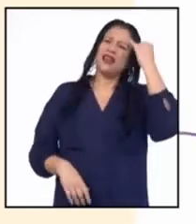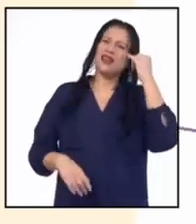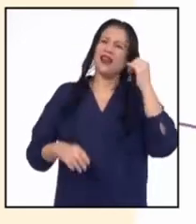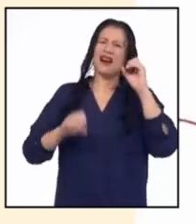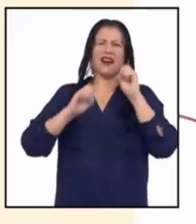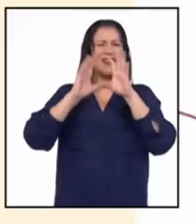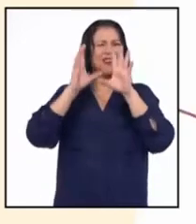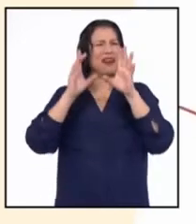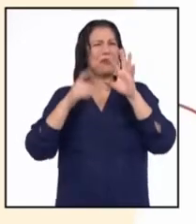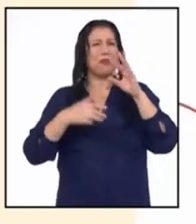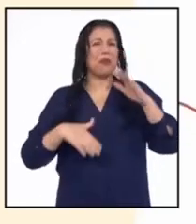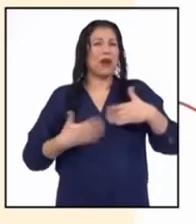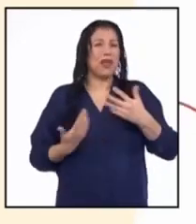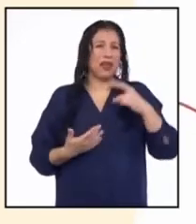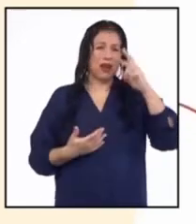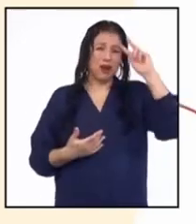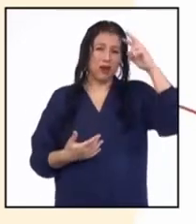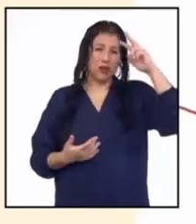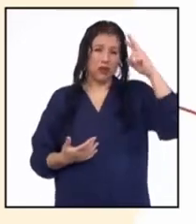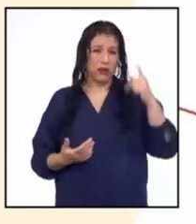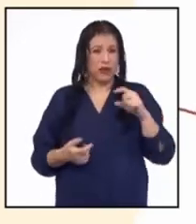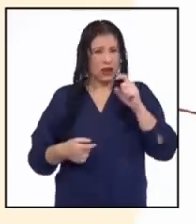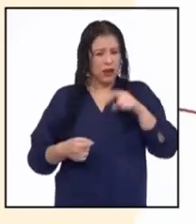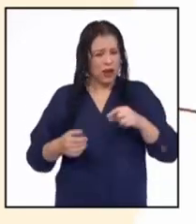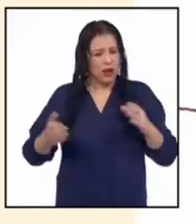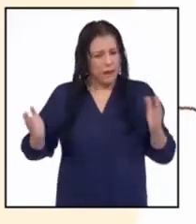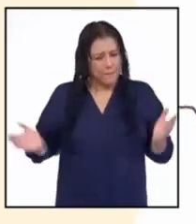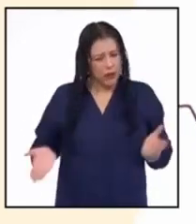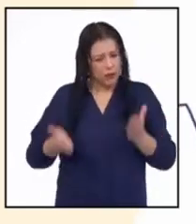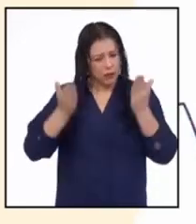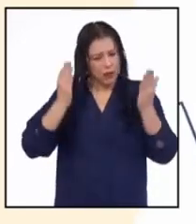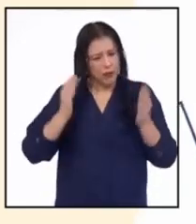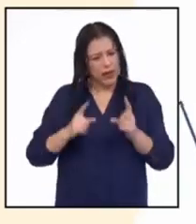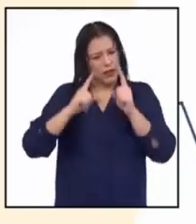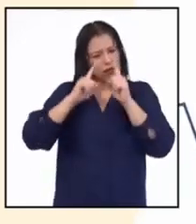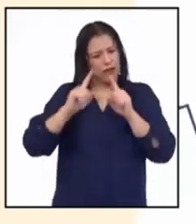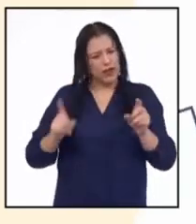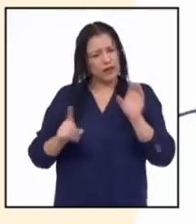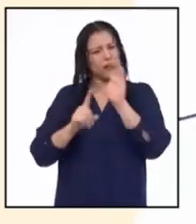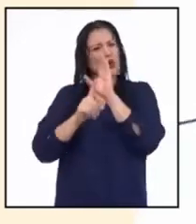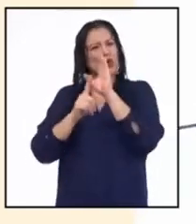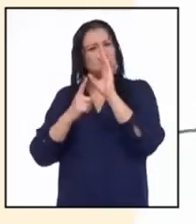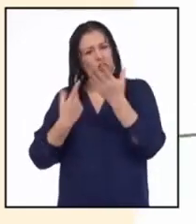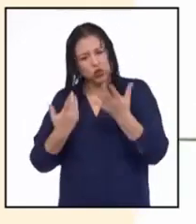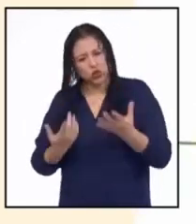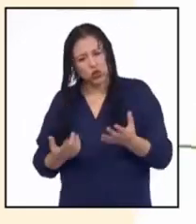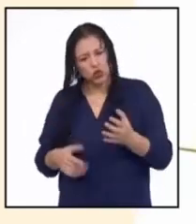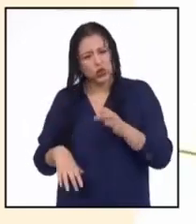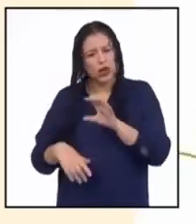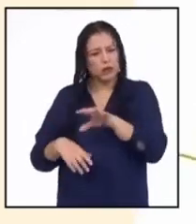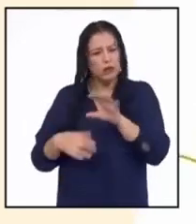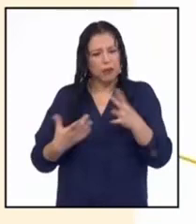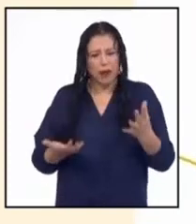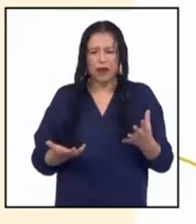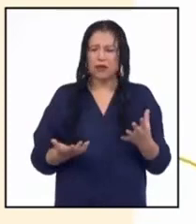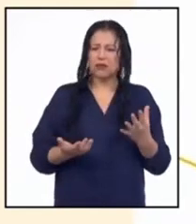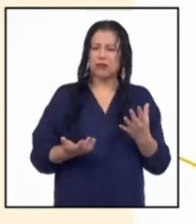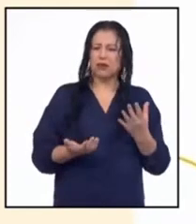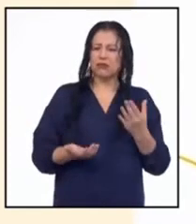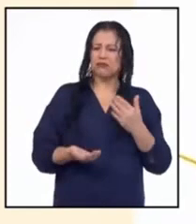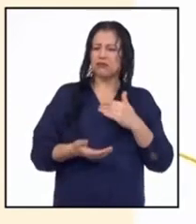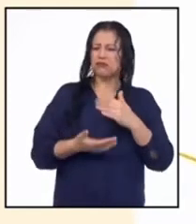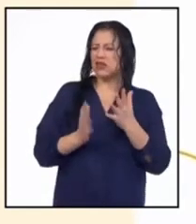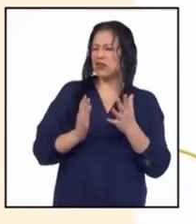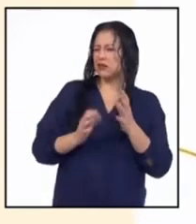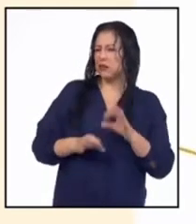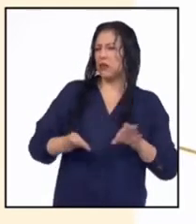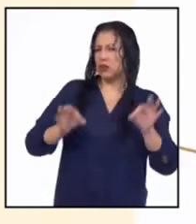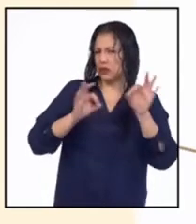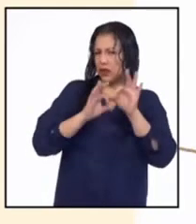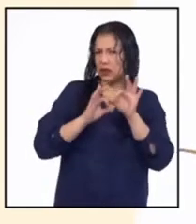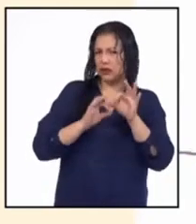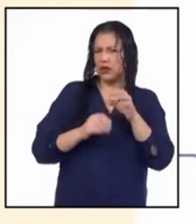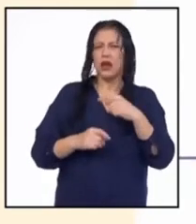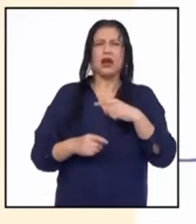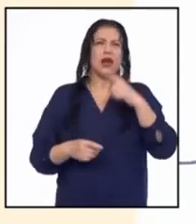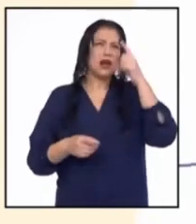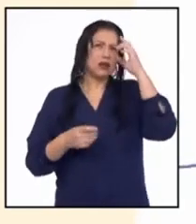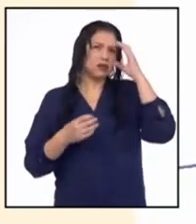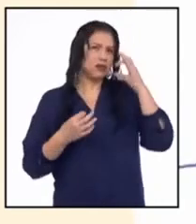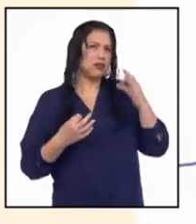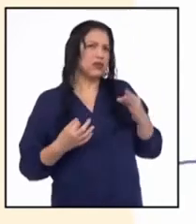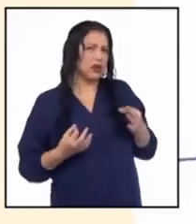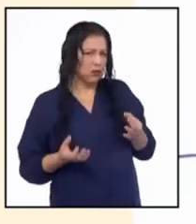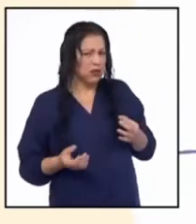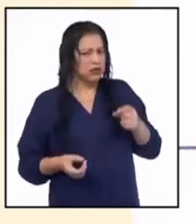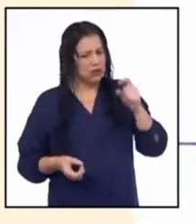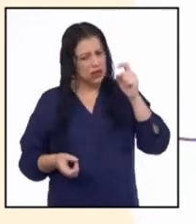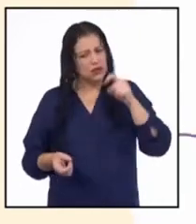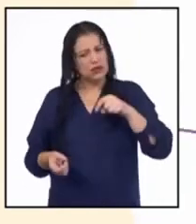generar confusión. ¿Debemos promover mayor diversidad cultural en los espacios como aspectos cruciales? Pues por supuesto que estoy de acuerdo con la